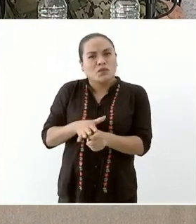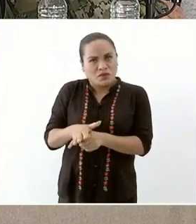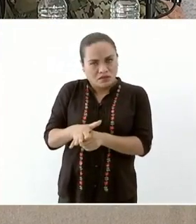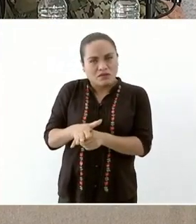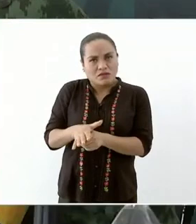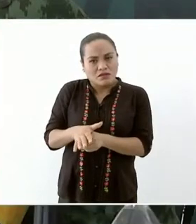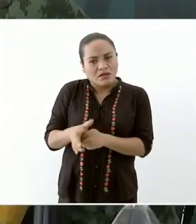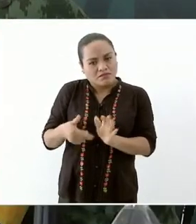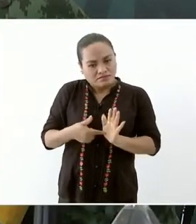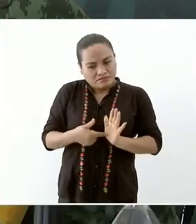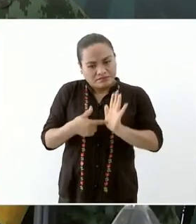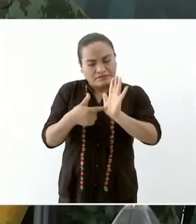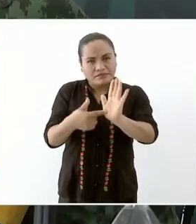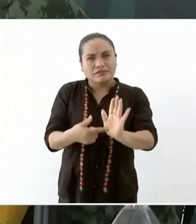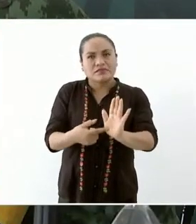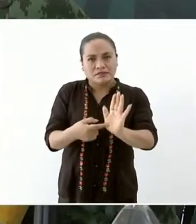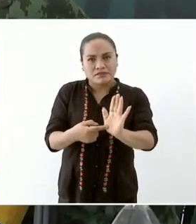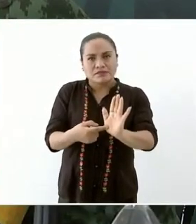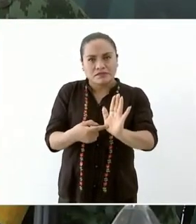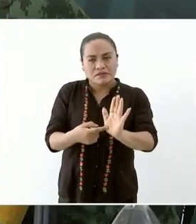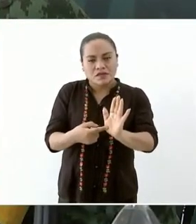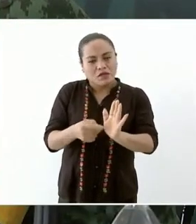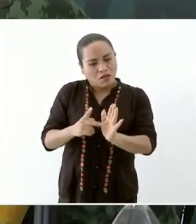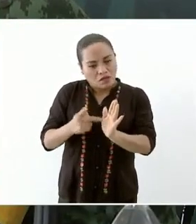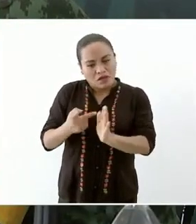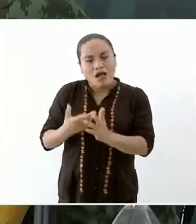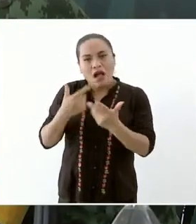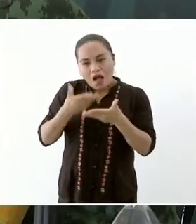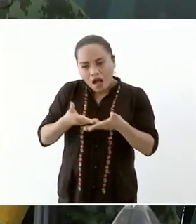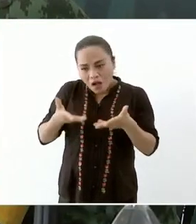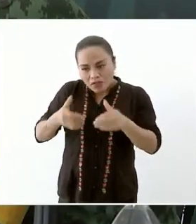que tiene que ver con la reconstrucción